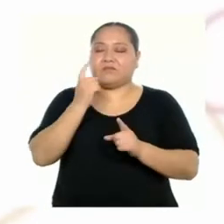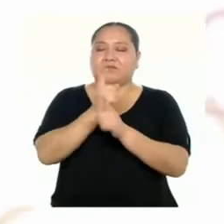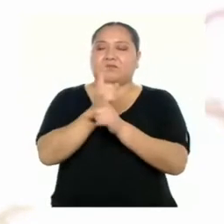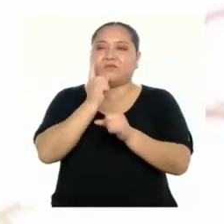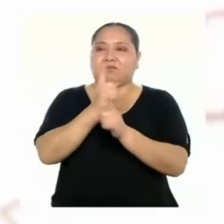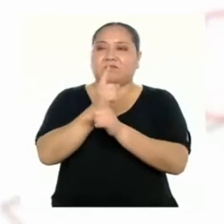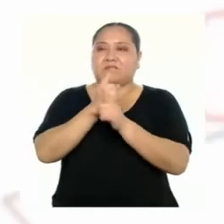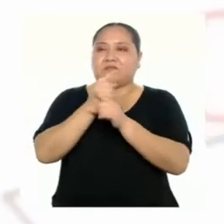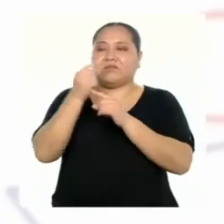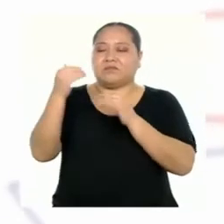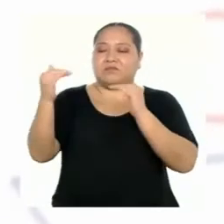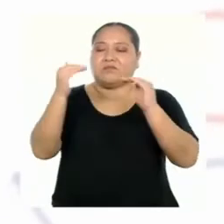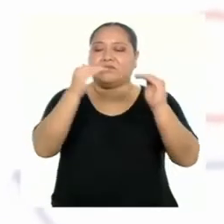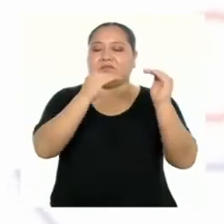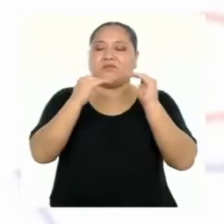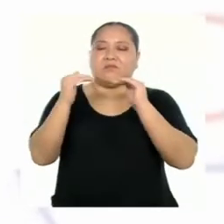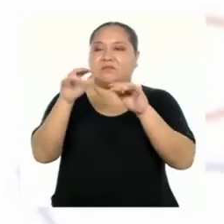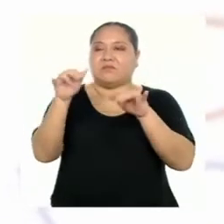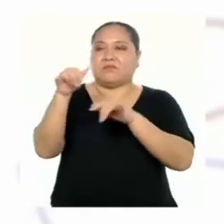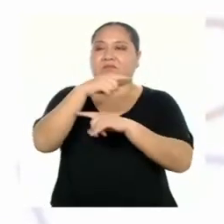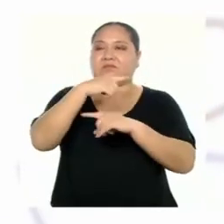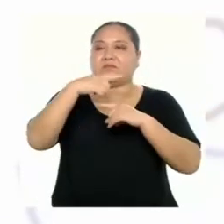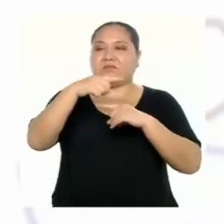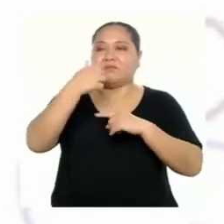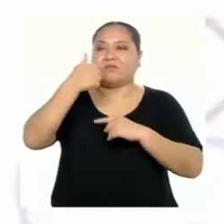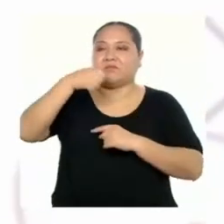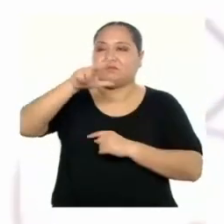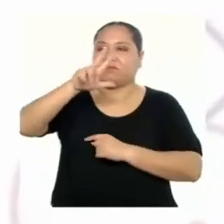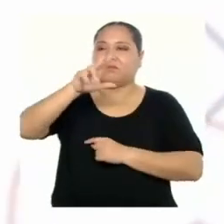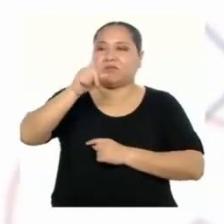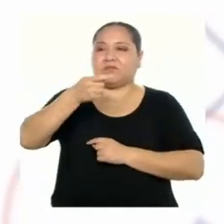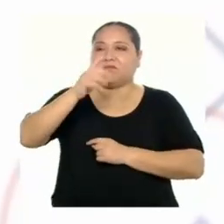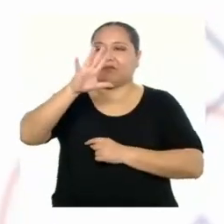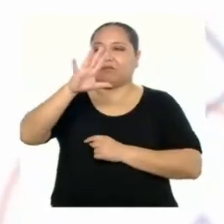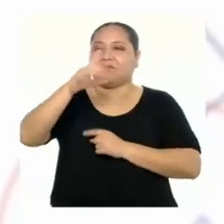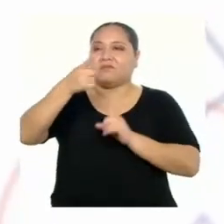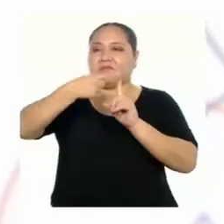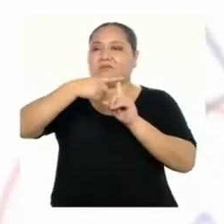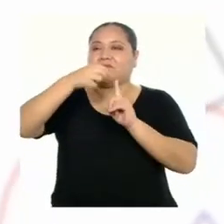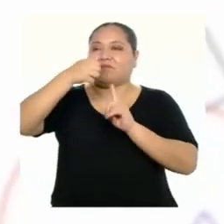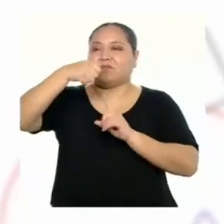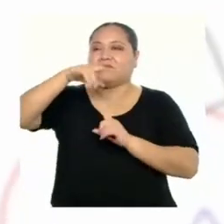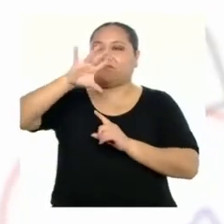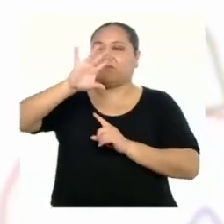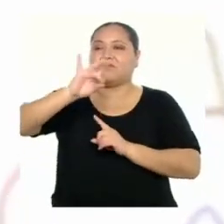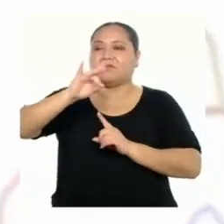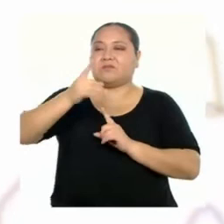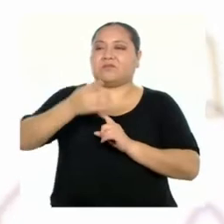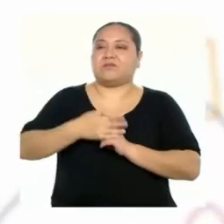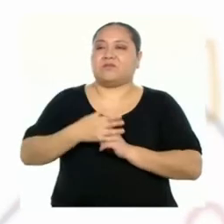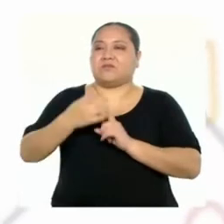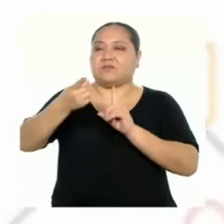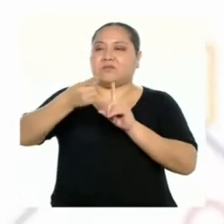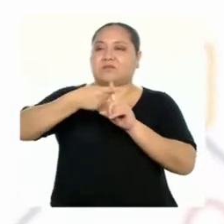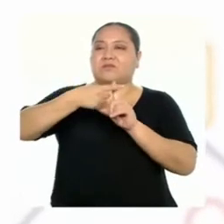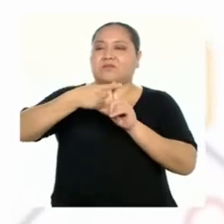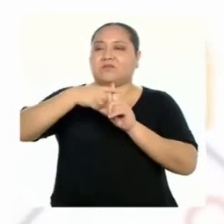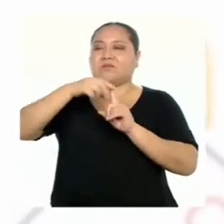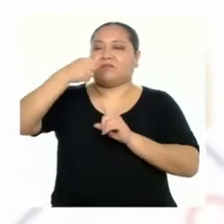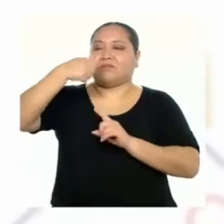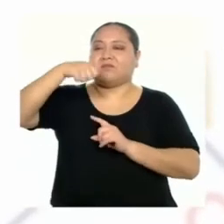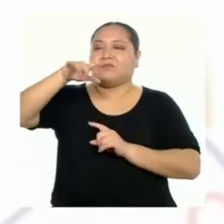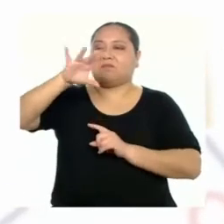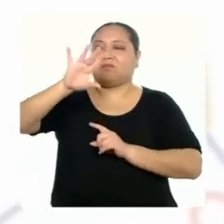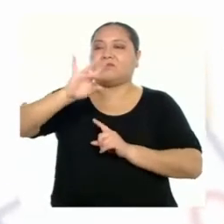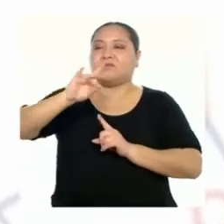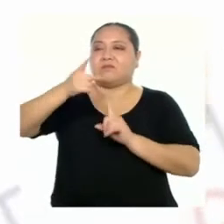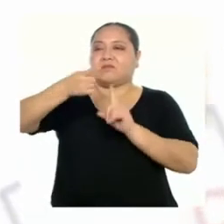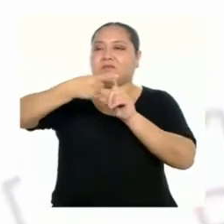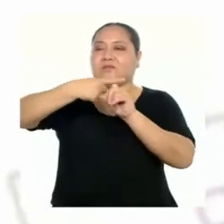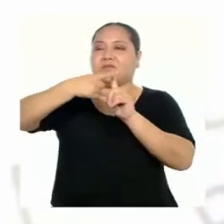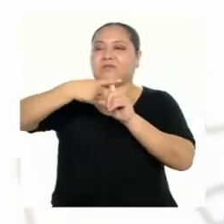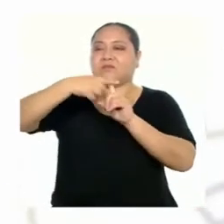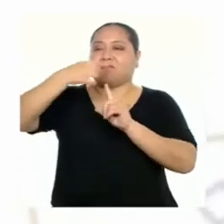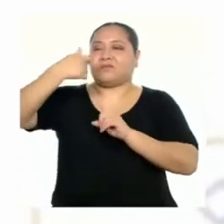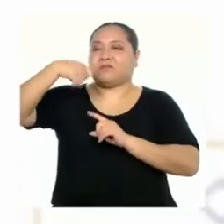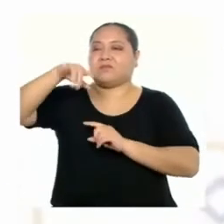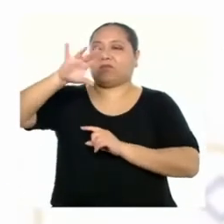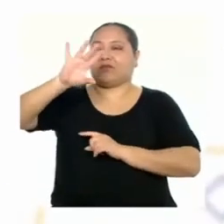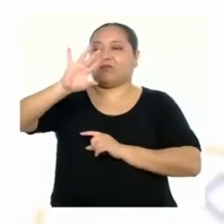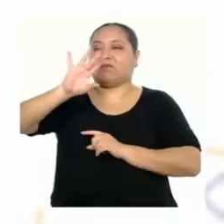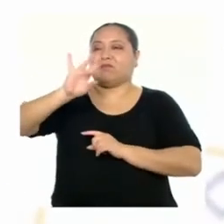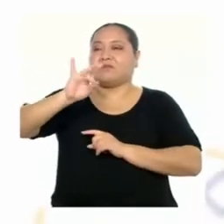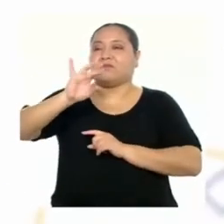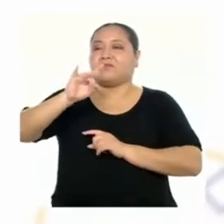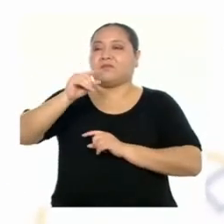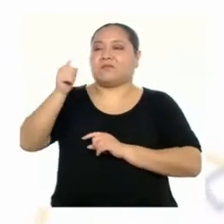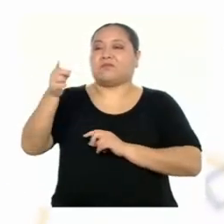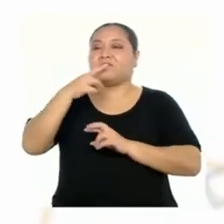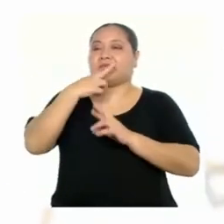no correcta la equivalencia. 13,5 más 18, más 18 y más 18.